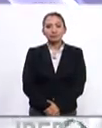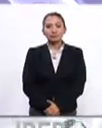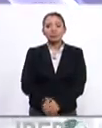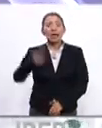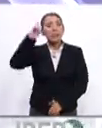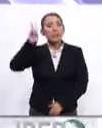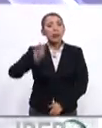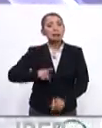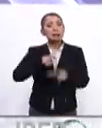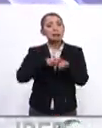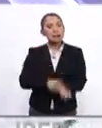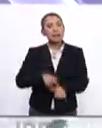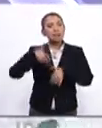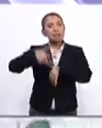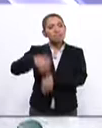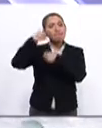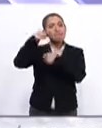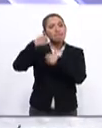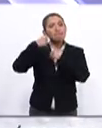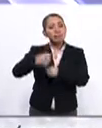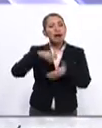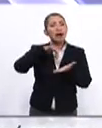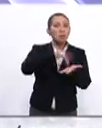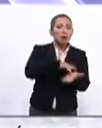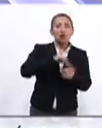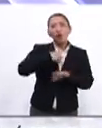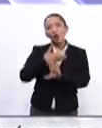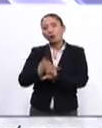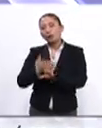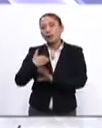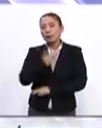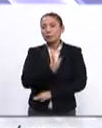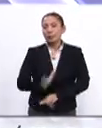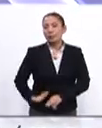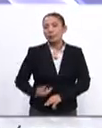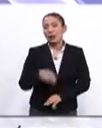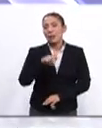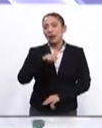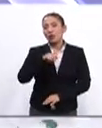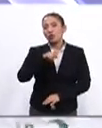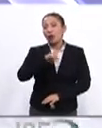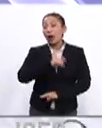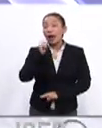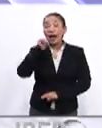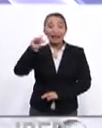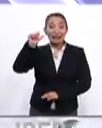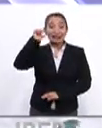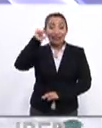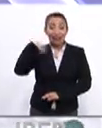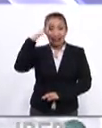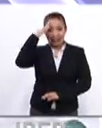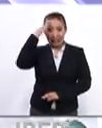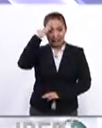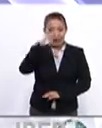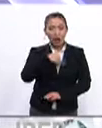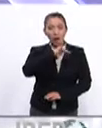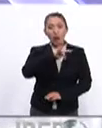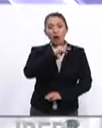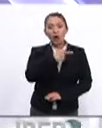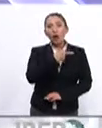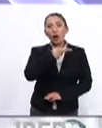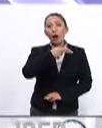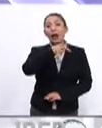En Venezuela siguen las manifestaciones a favor y en contra del presidente Nicolás Maduro, esto luego de que ayer el líder opositor Juan